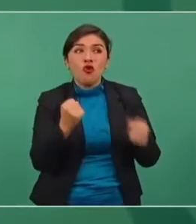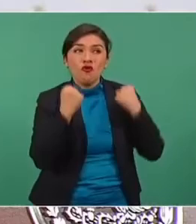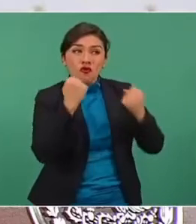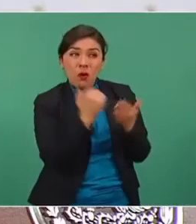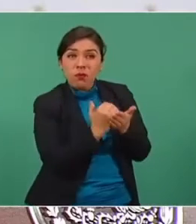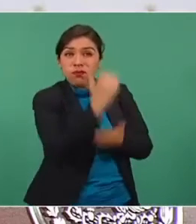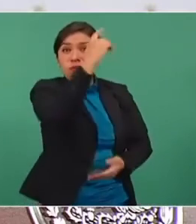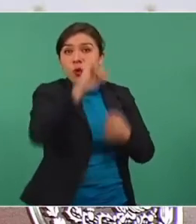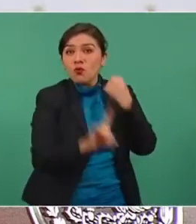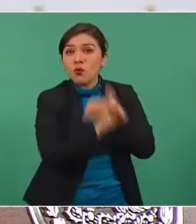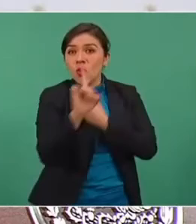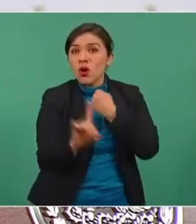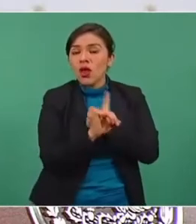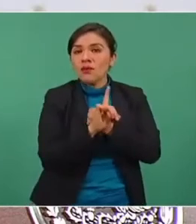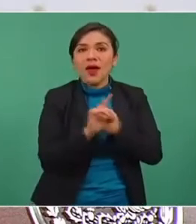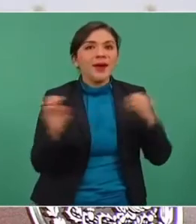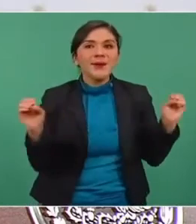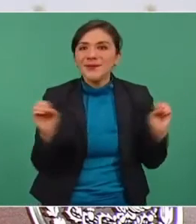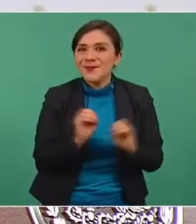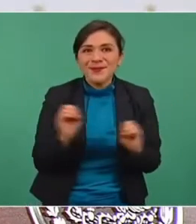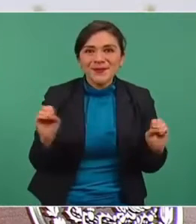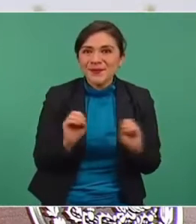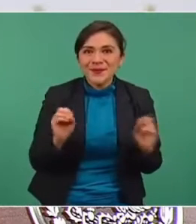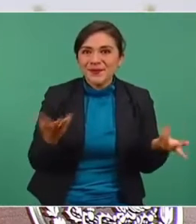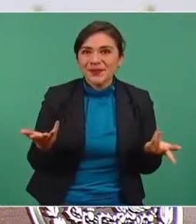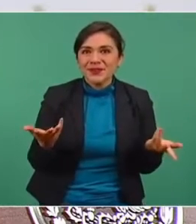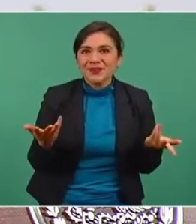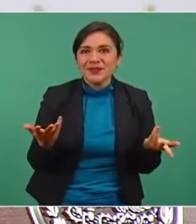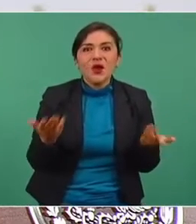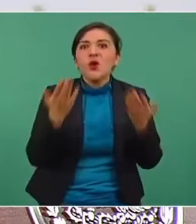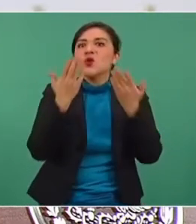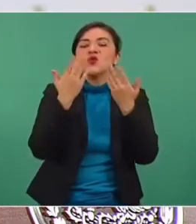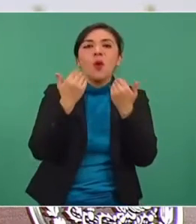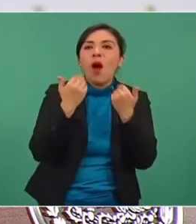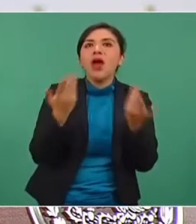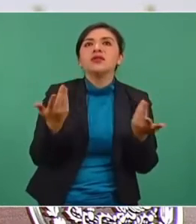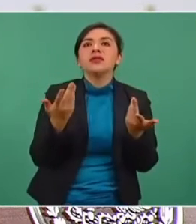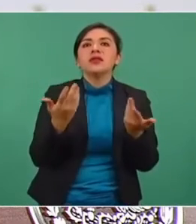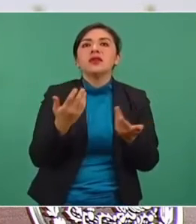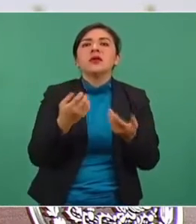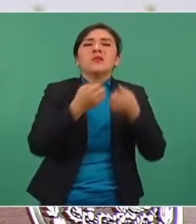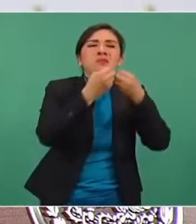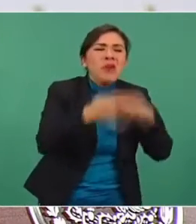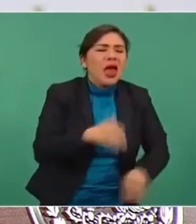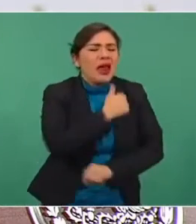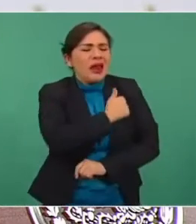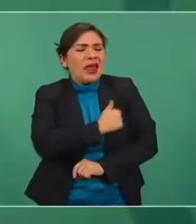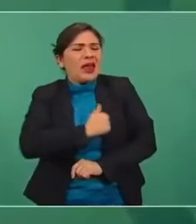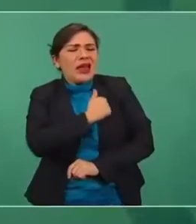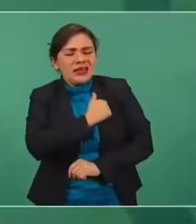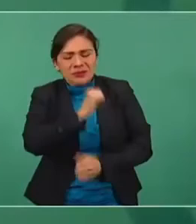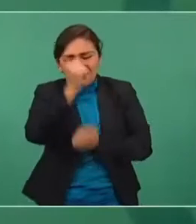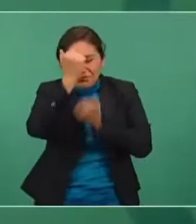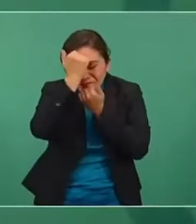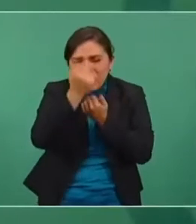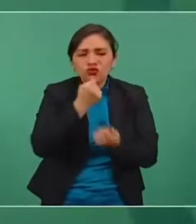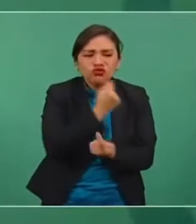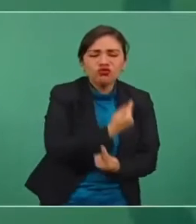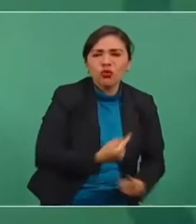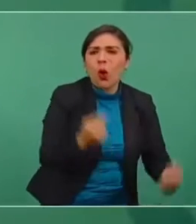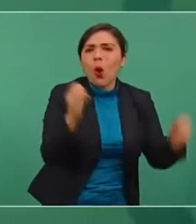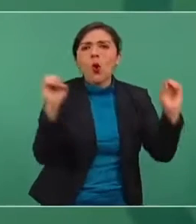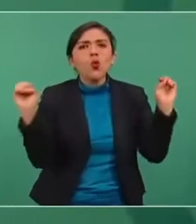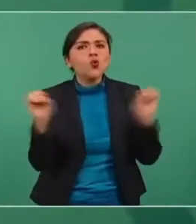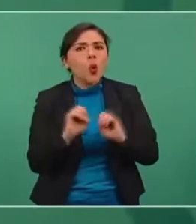que no hemos tenido desgracias en niñas, en niños,